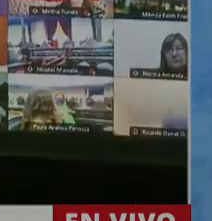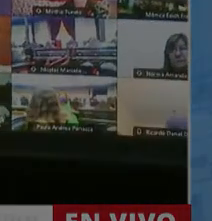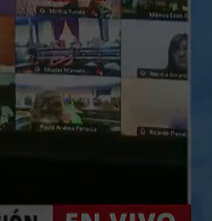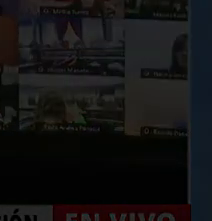diputados. Gracias, Presidente.